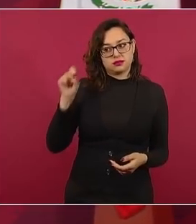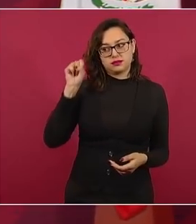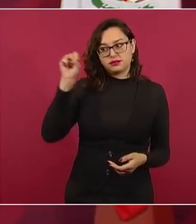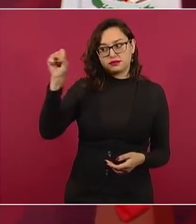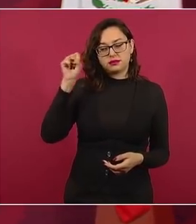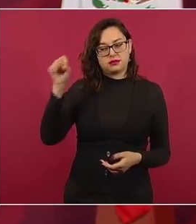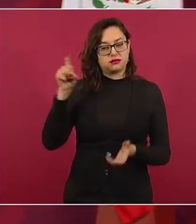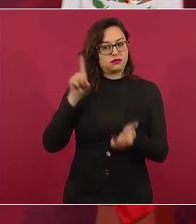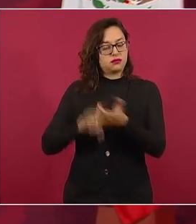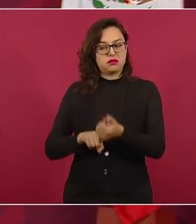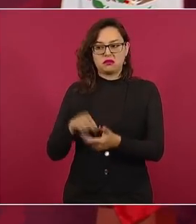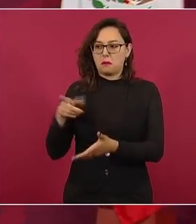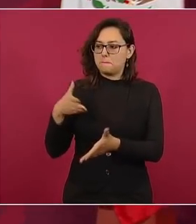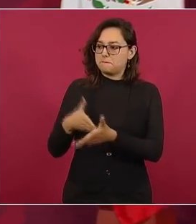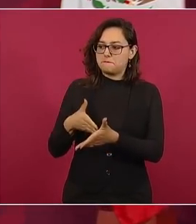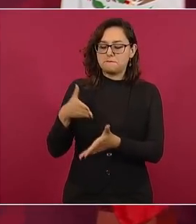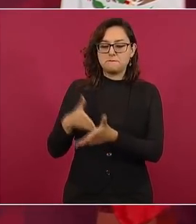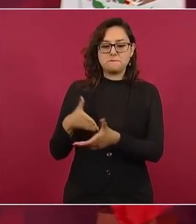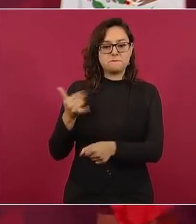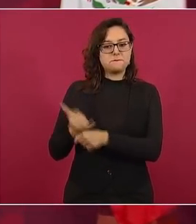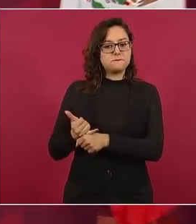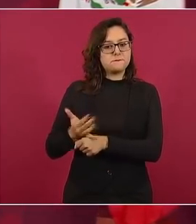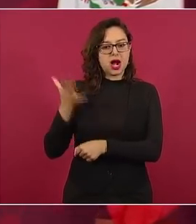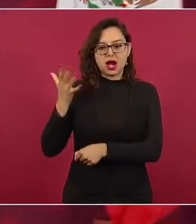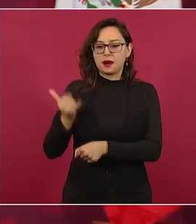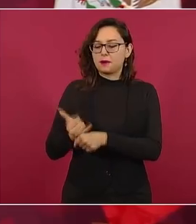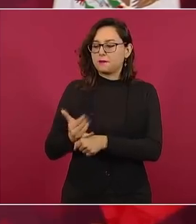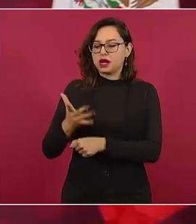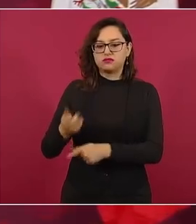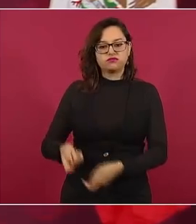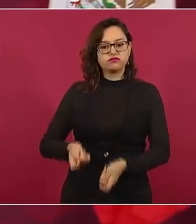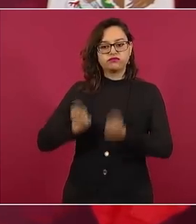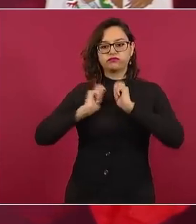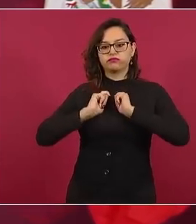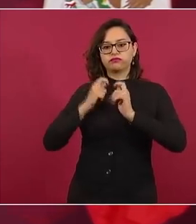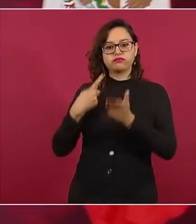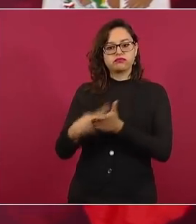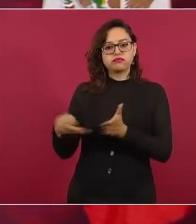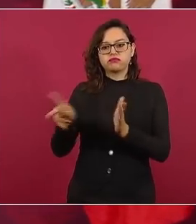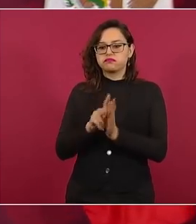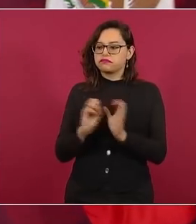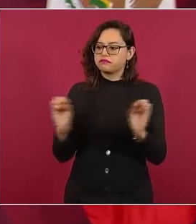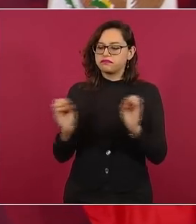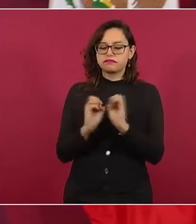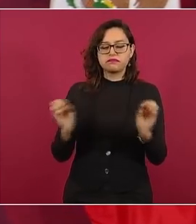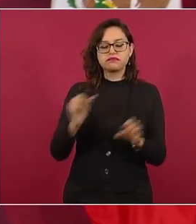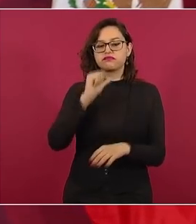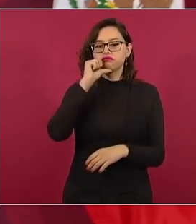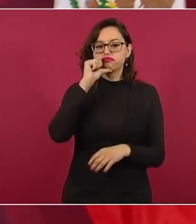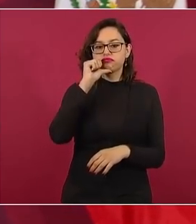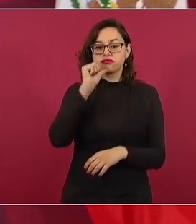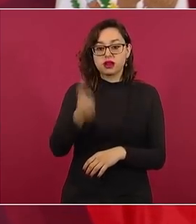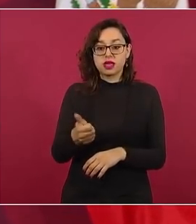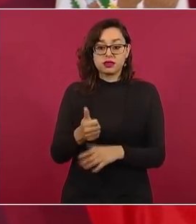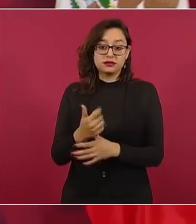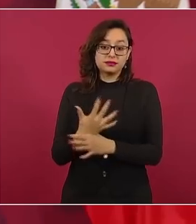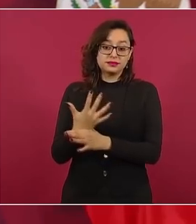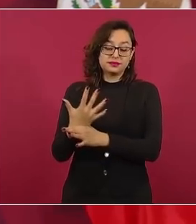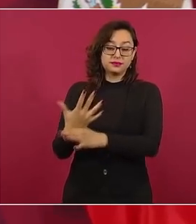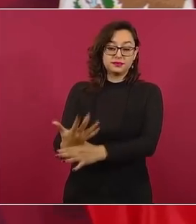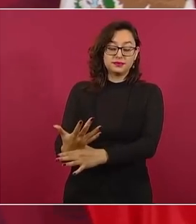de los malos